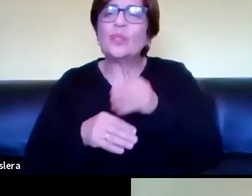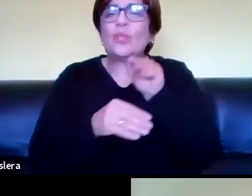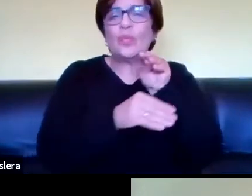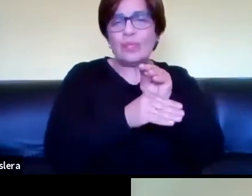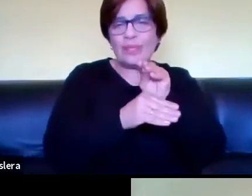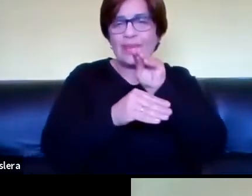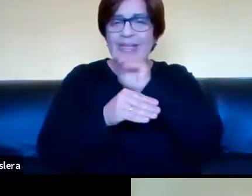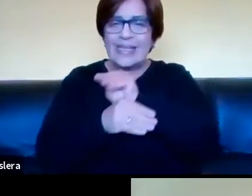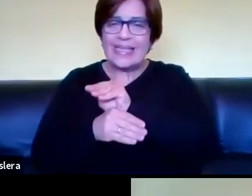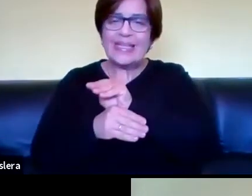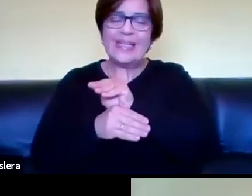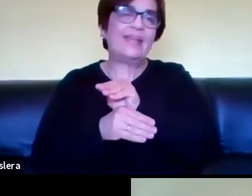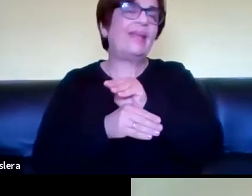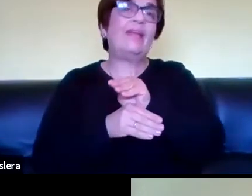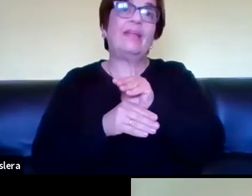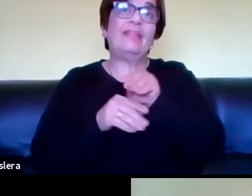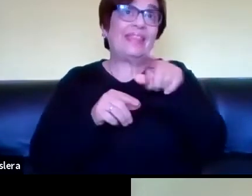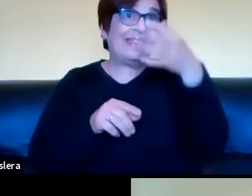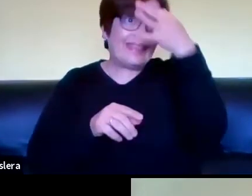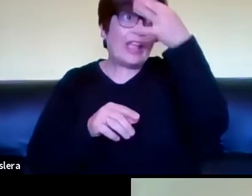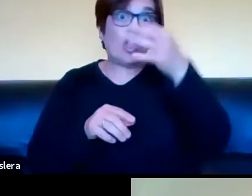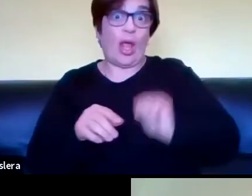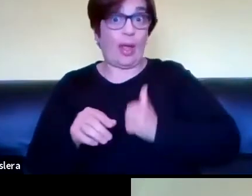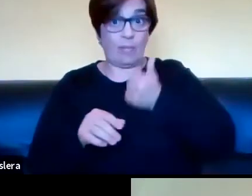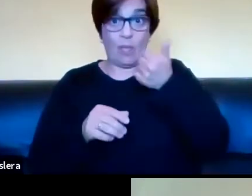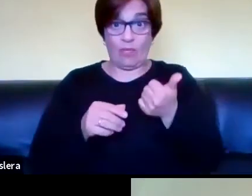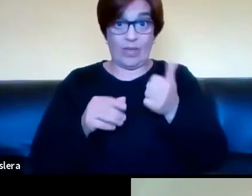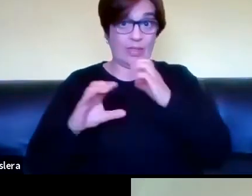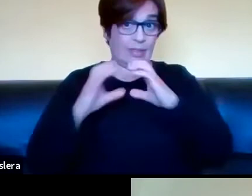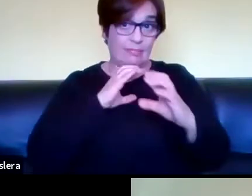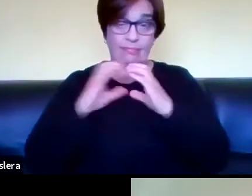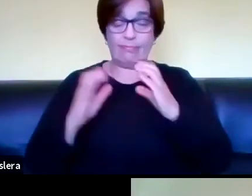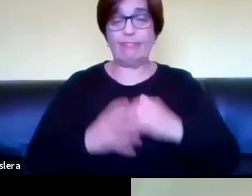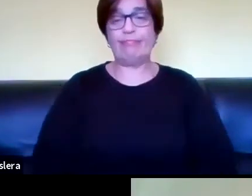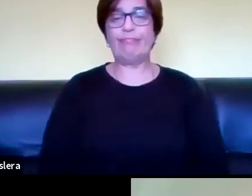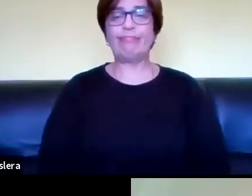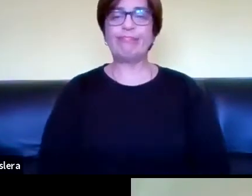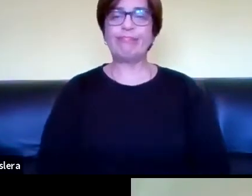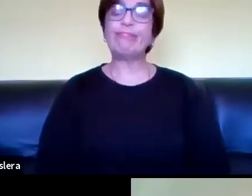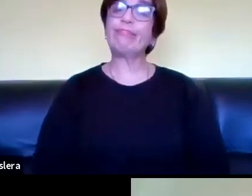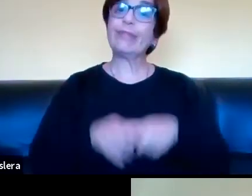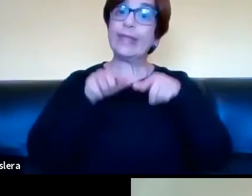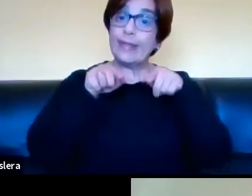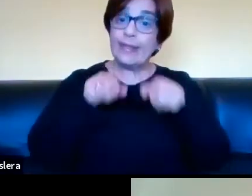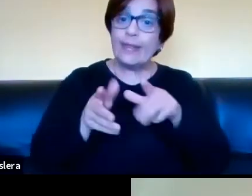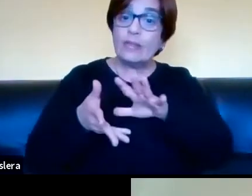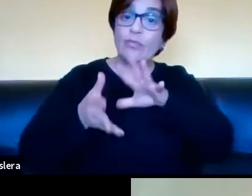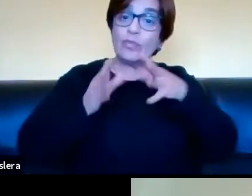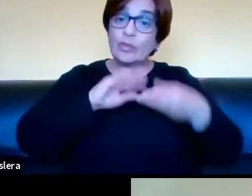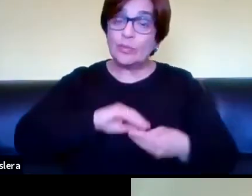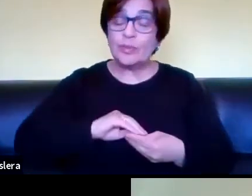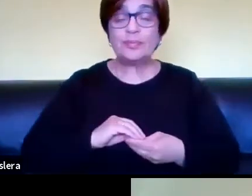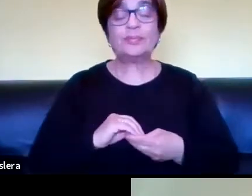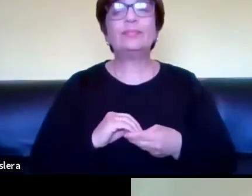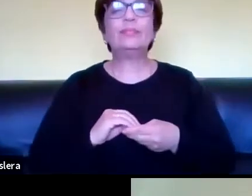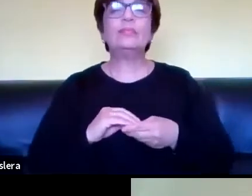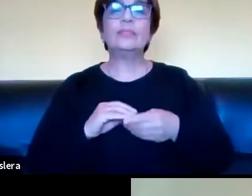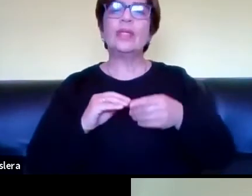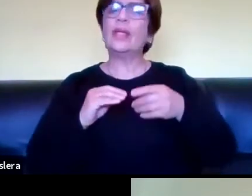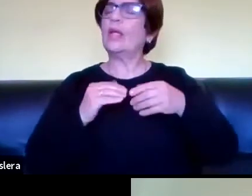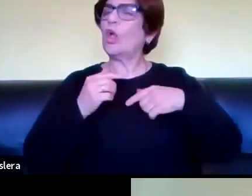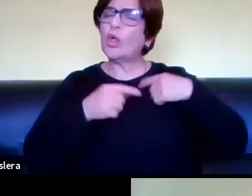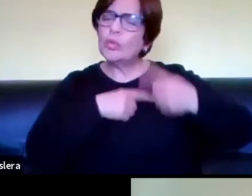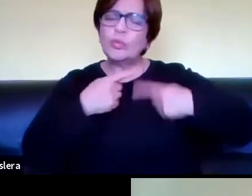que participan en estas tecnologías de la comunicación. Y bueno, y en ese sentido, nosotros venimos